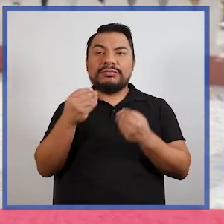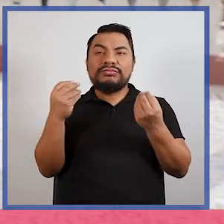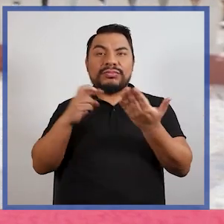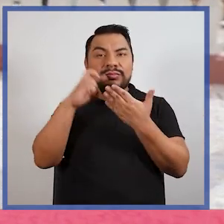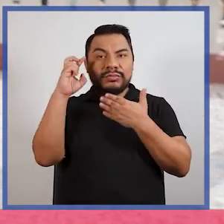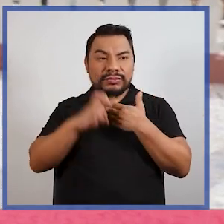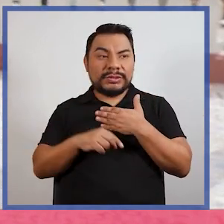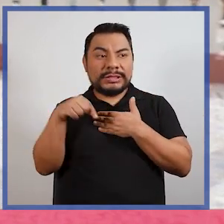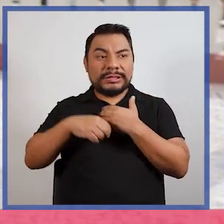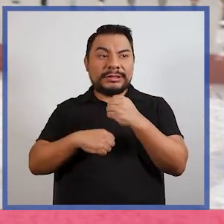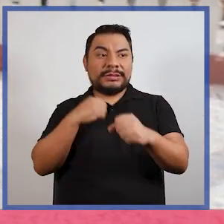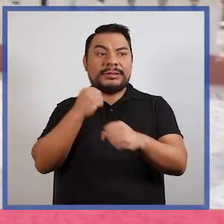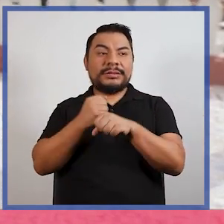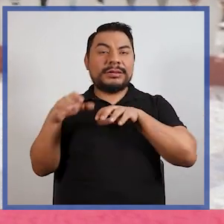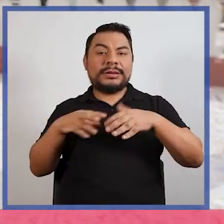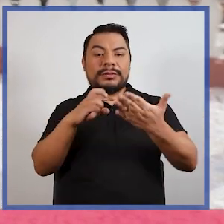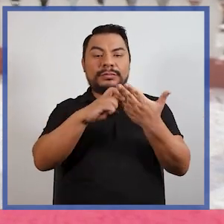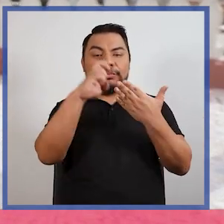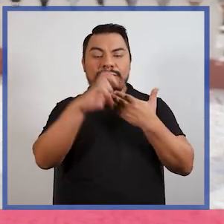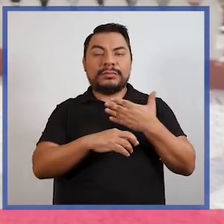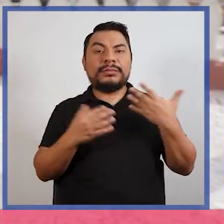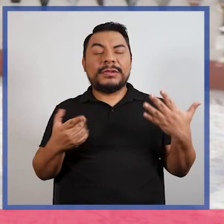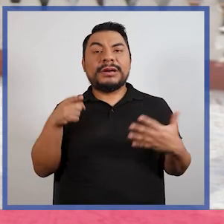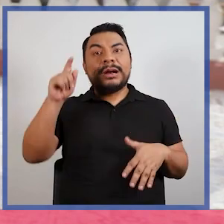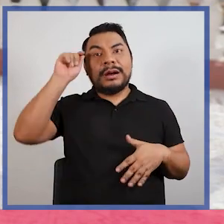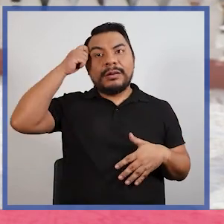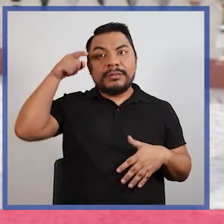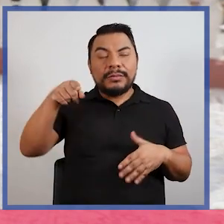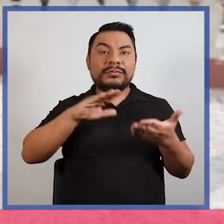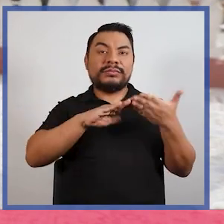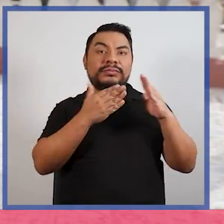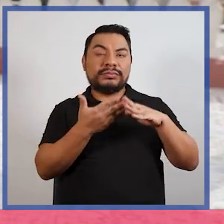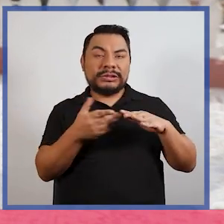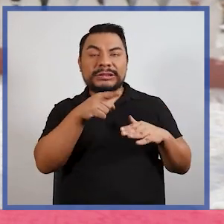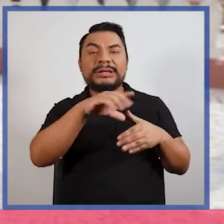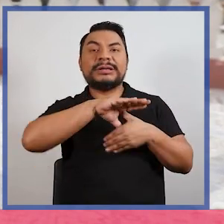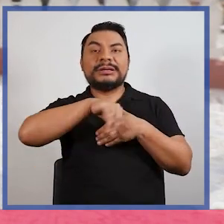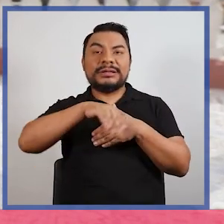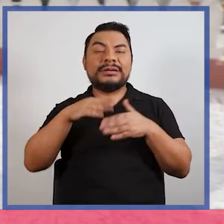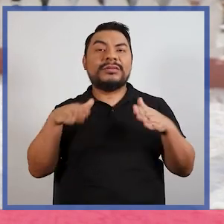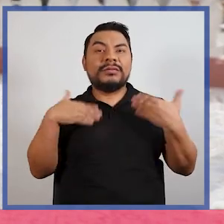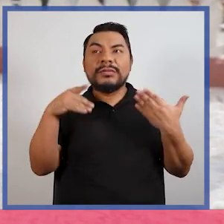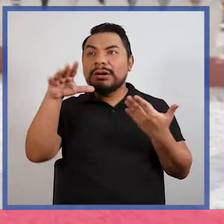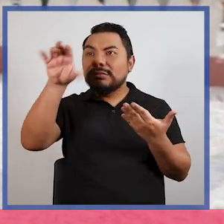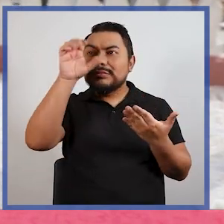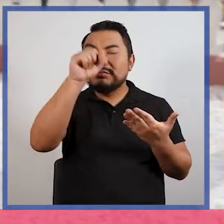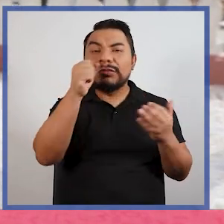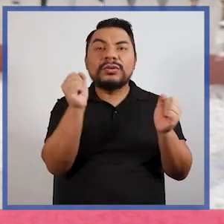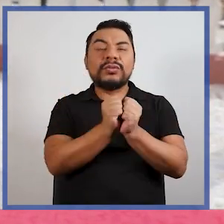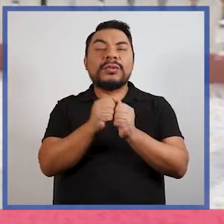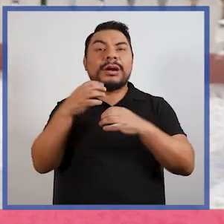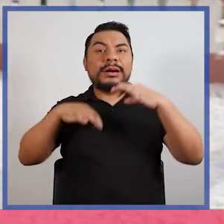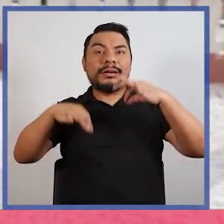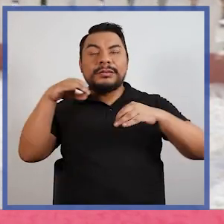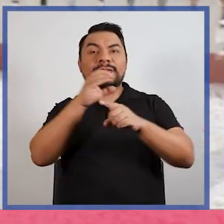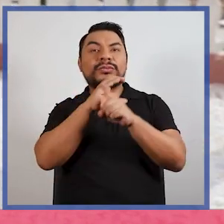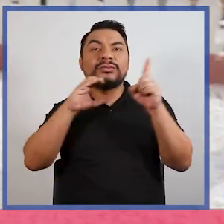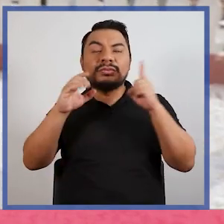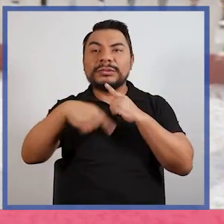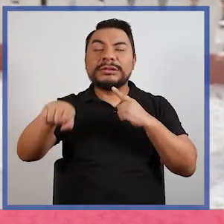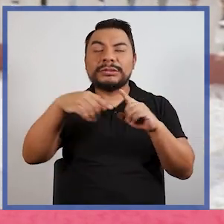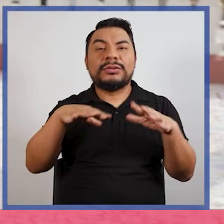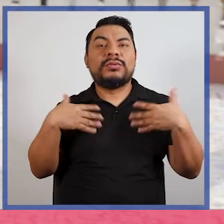varios proyectos cartográficos y este año hemos realizado el proyecto de Magdalena, Pueblo Libre y San Miguel, para poder mapear junto con artistas y gestores